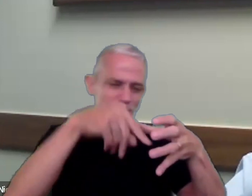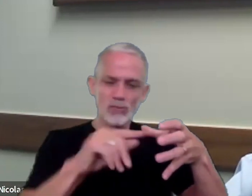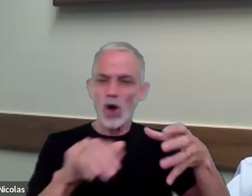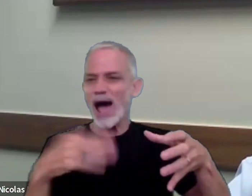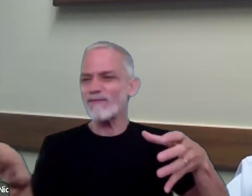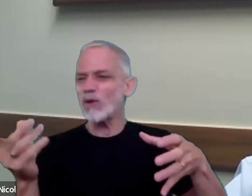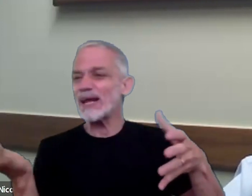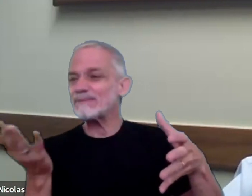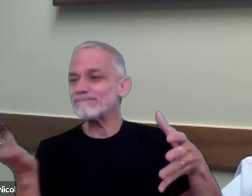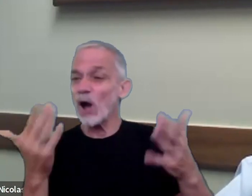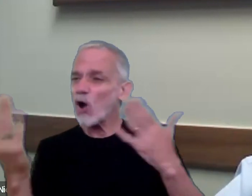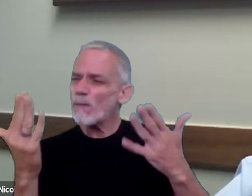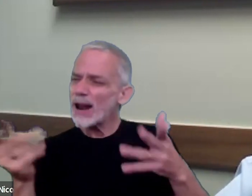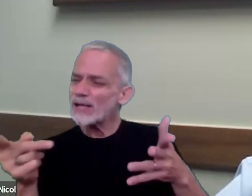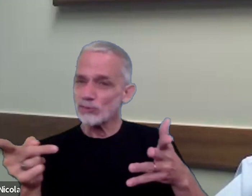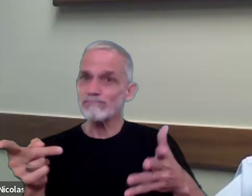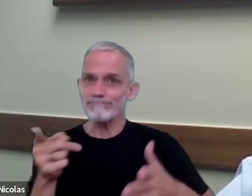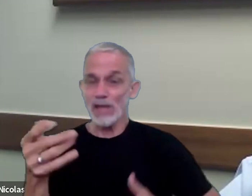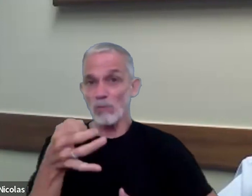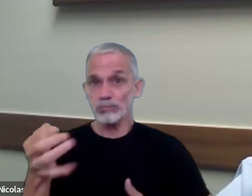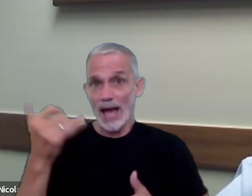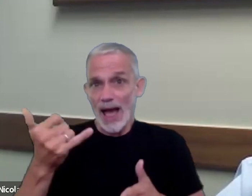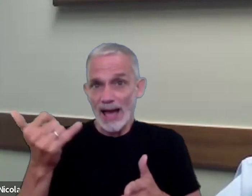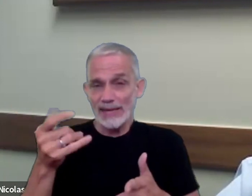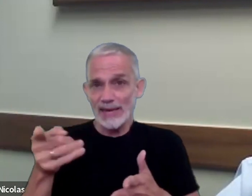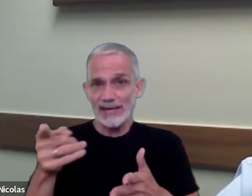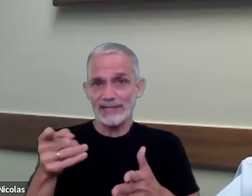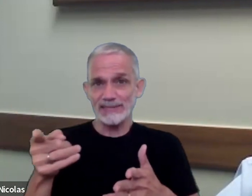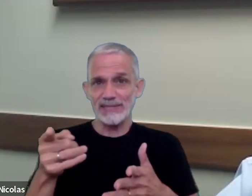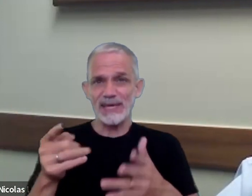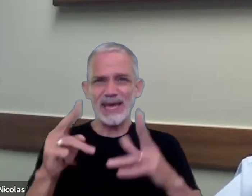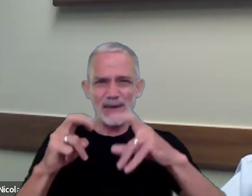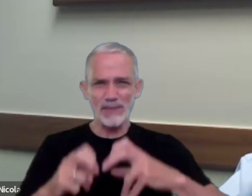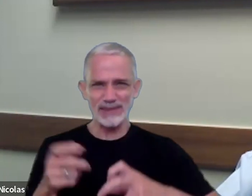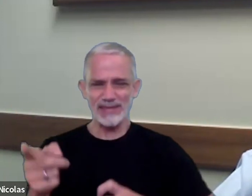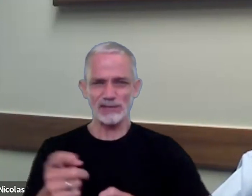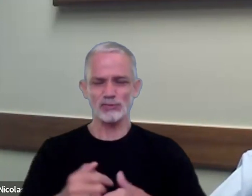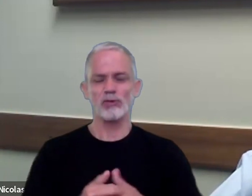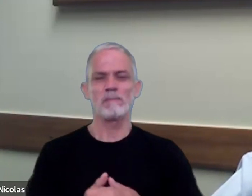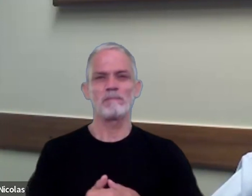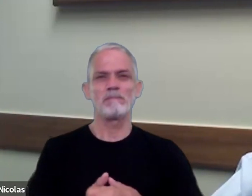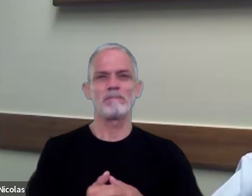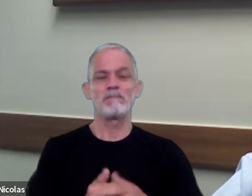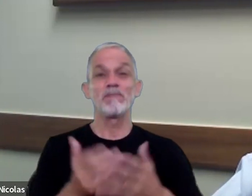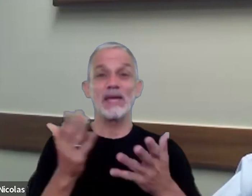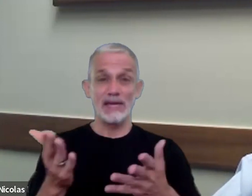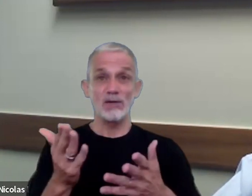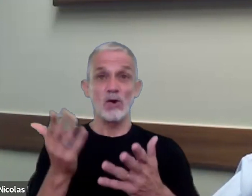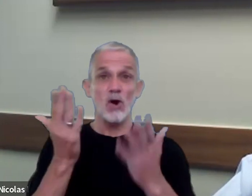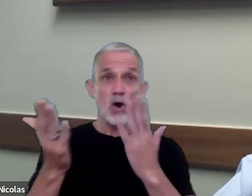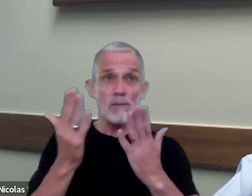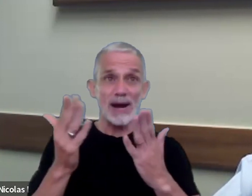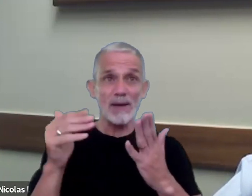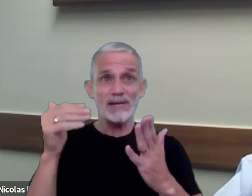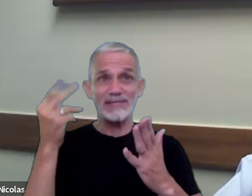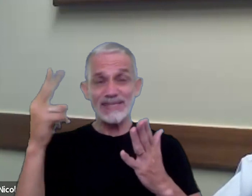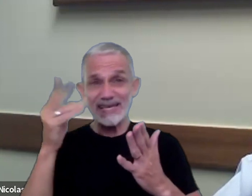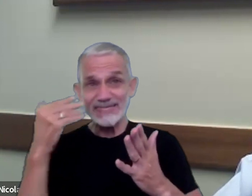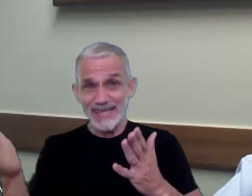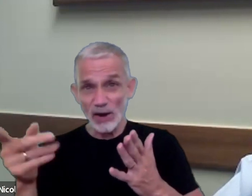que bien mencionas que encuentras en ese en ese estudio de investigación esos comparables externos